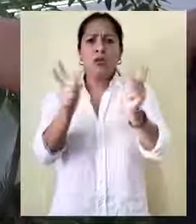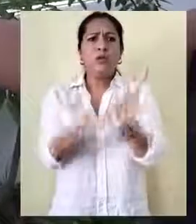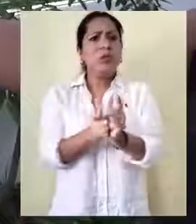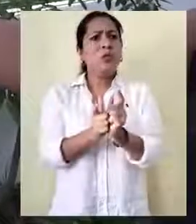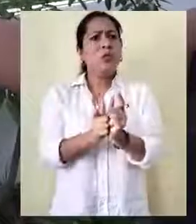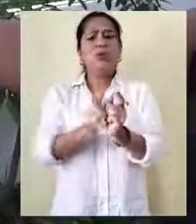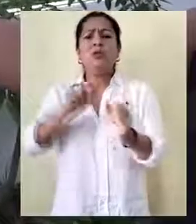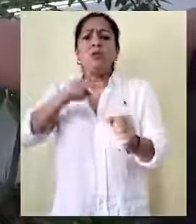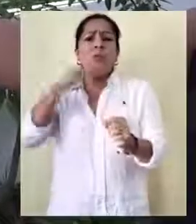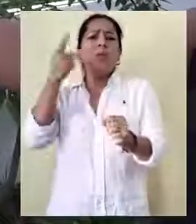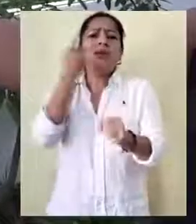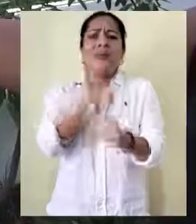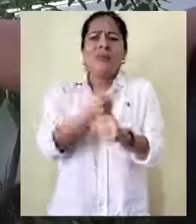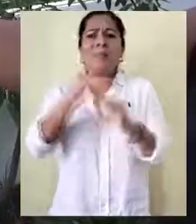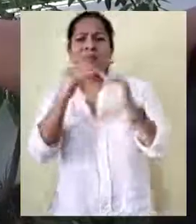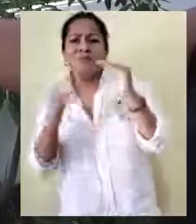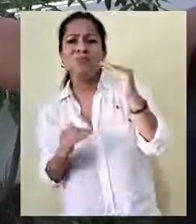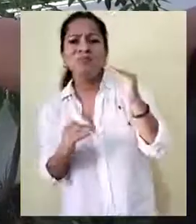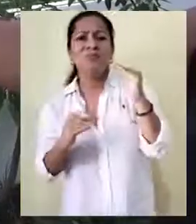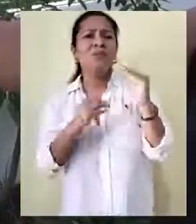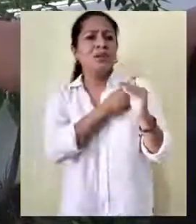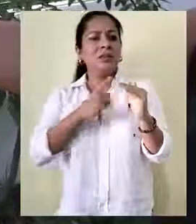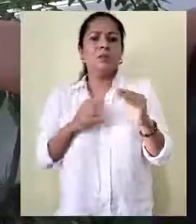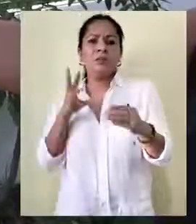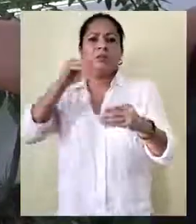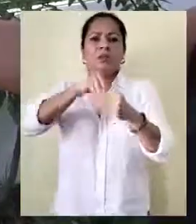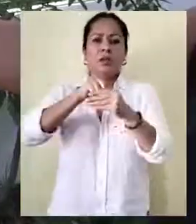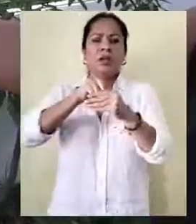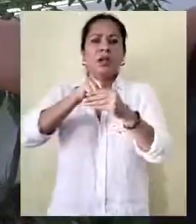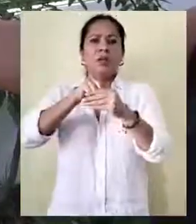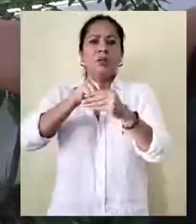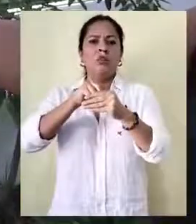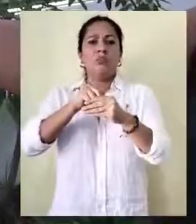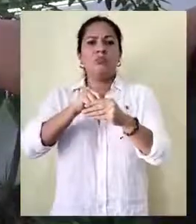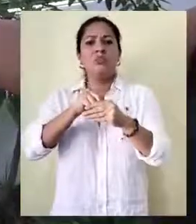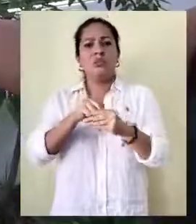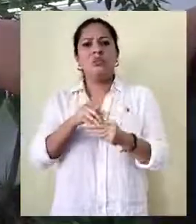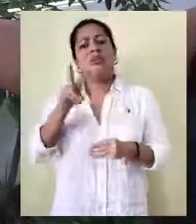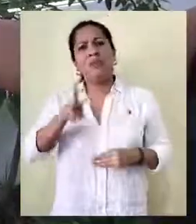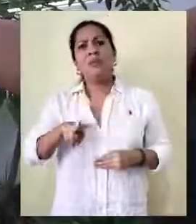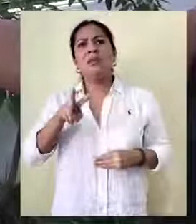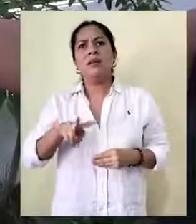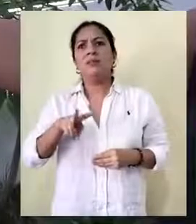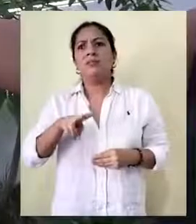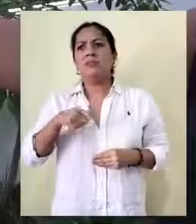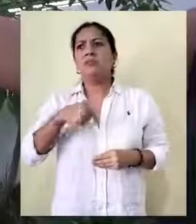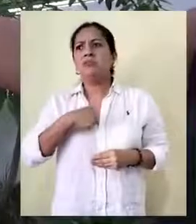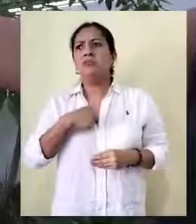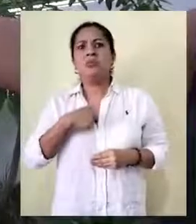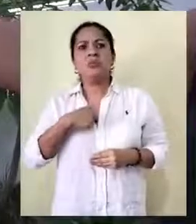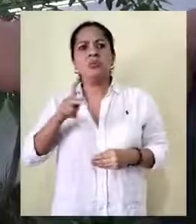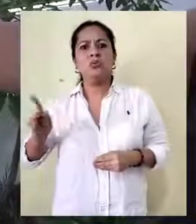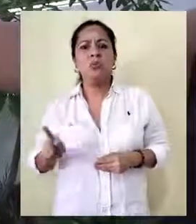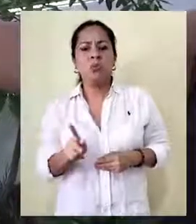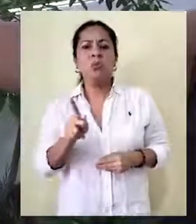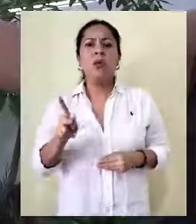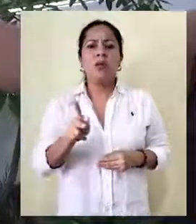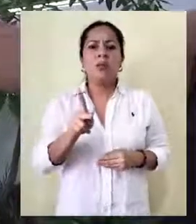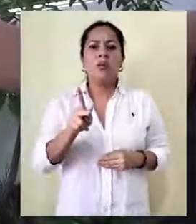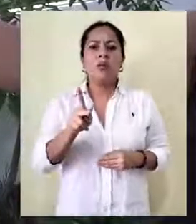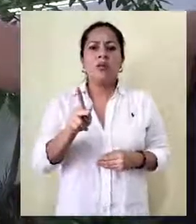integrarlos en todos los ámbitos. Y la verdad que yo soy de un pueblo y